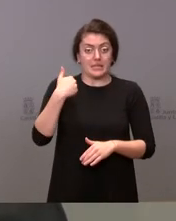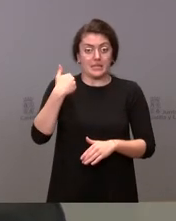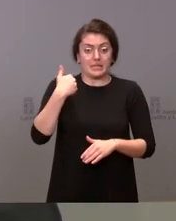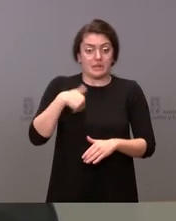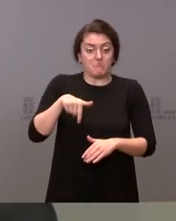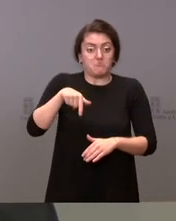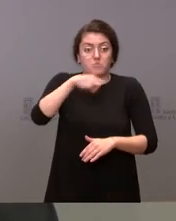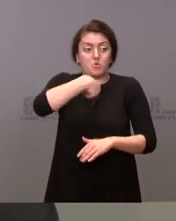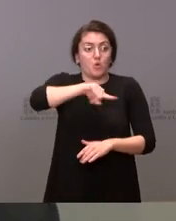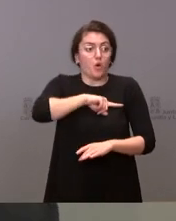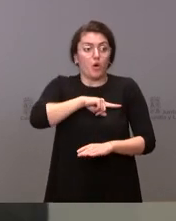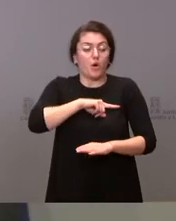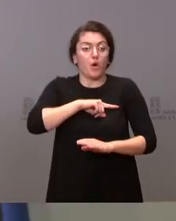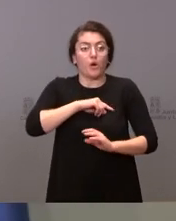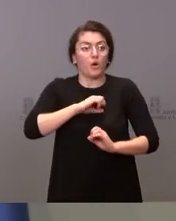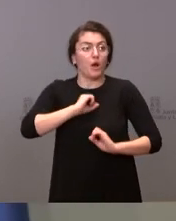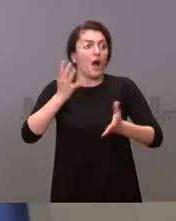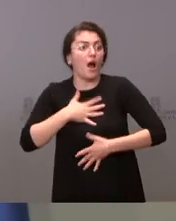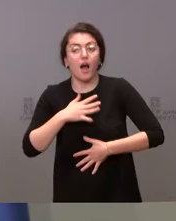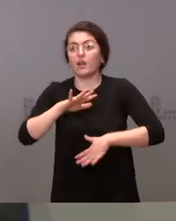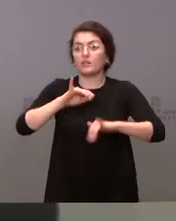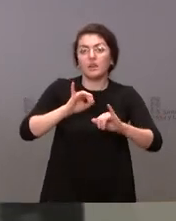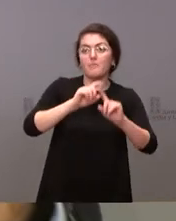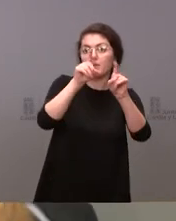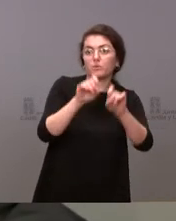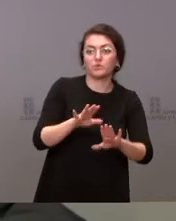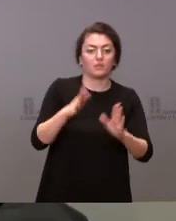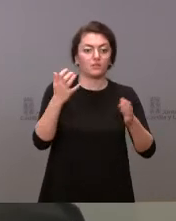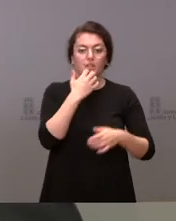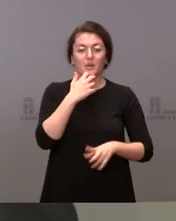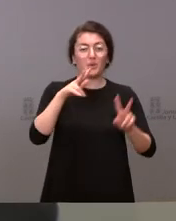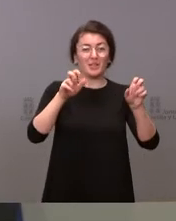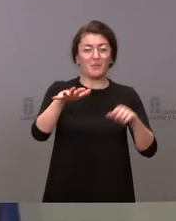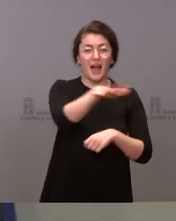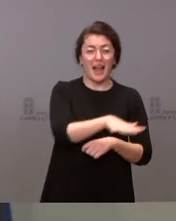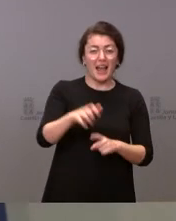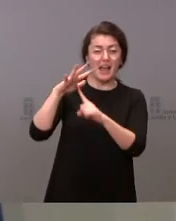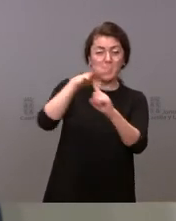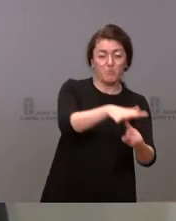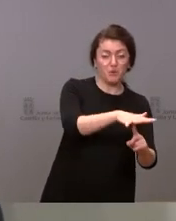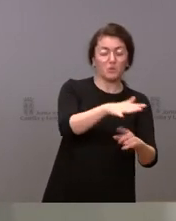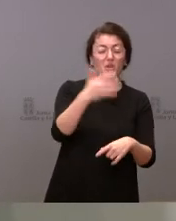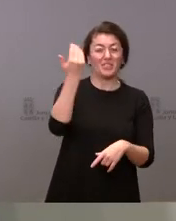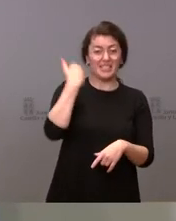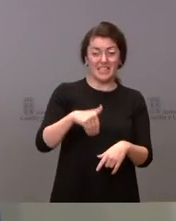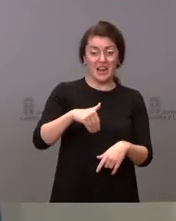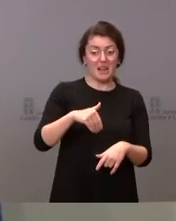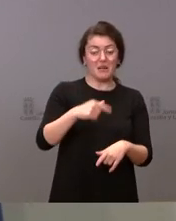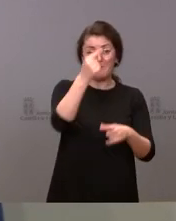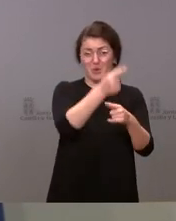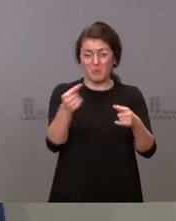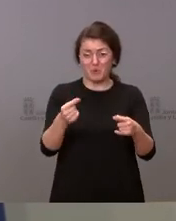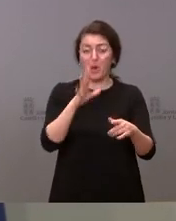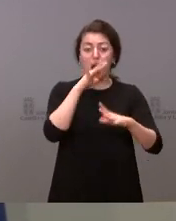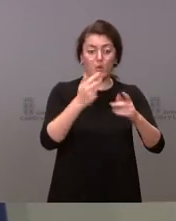sorprendió ni hizo estas preguntas que hacemos hoy. Pero el helipuerto estaba presupuestado, está ahora mismo en obras,